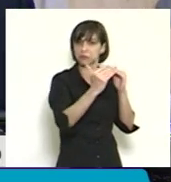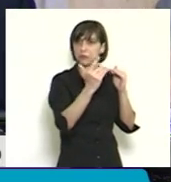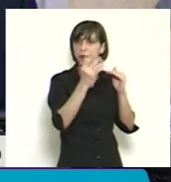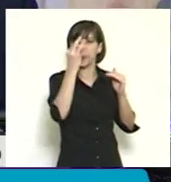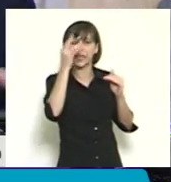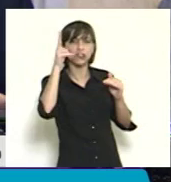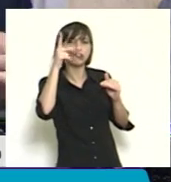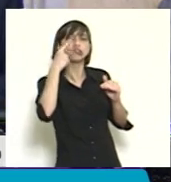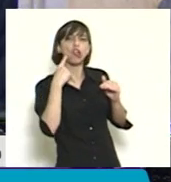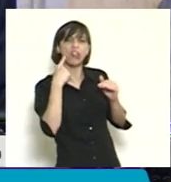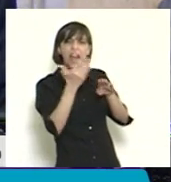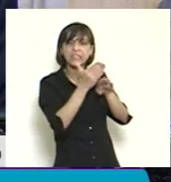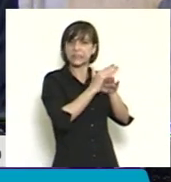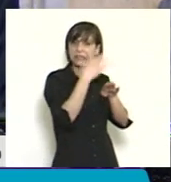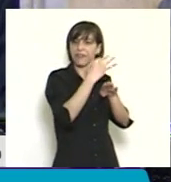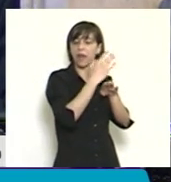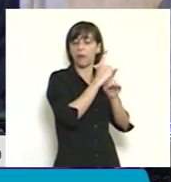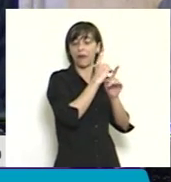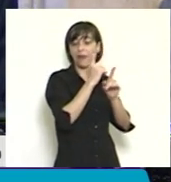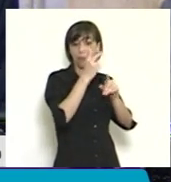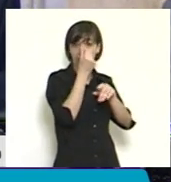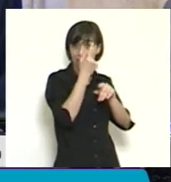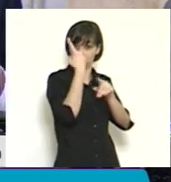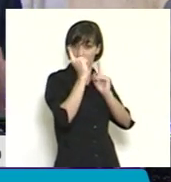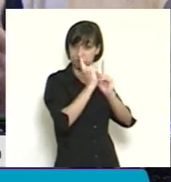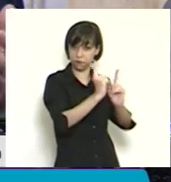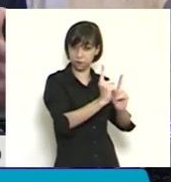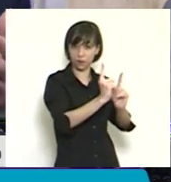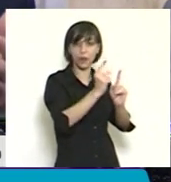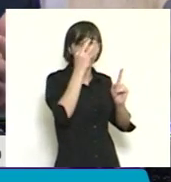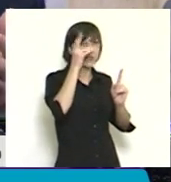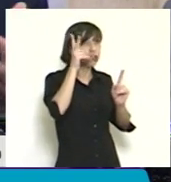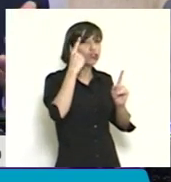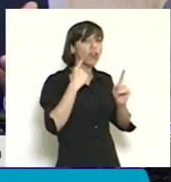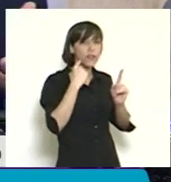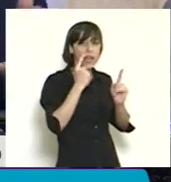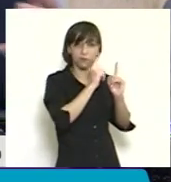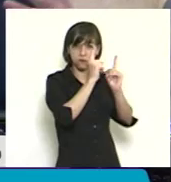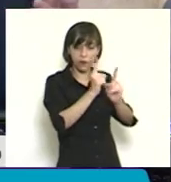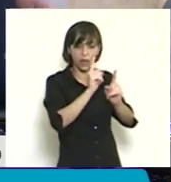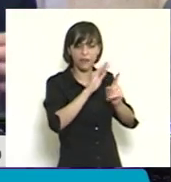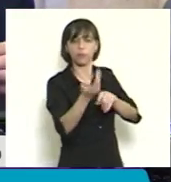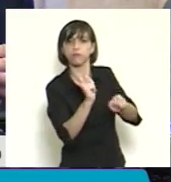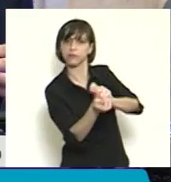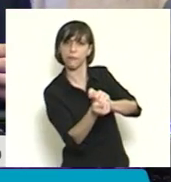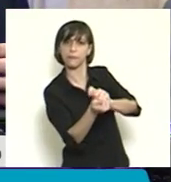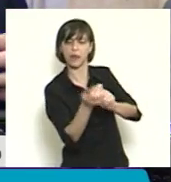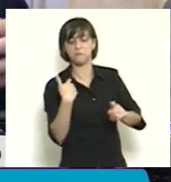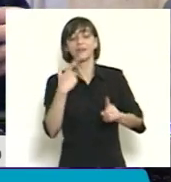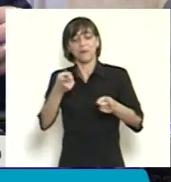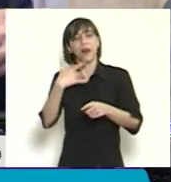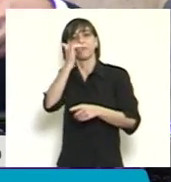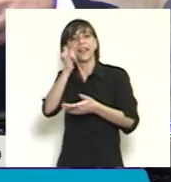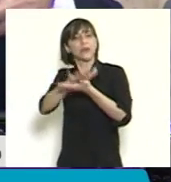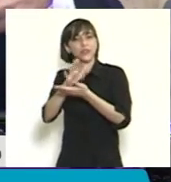anteriores a la oferta. Y aquí se me ocurría el ejemplo, por ejemplo, de un hotel en la costa atlántica o incluso también en Aerolíneas Argentinas,